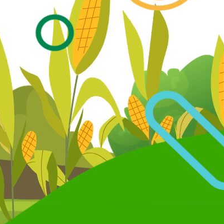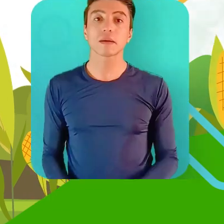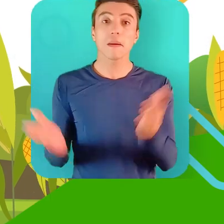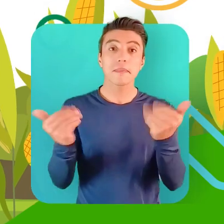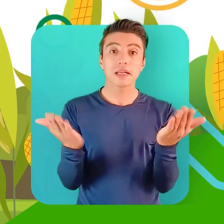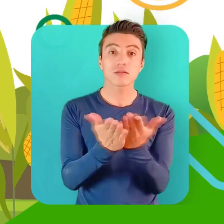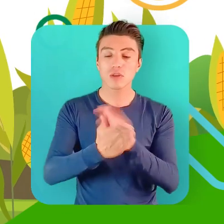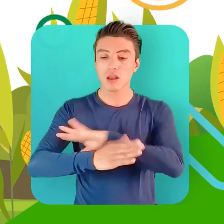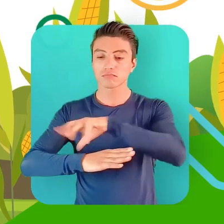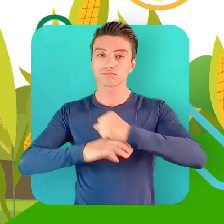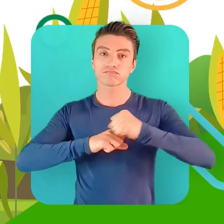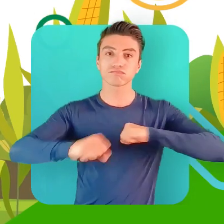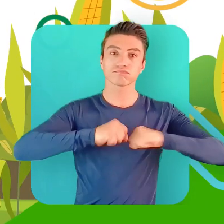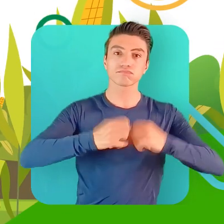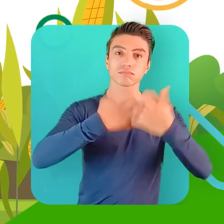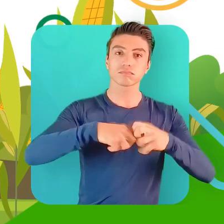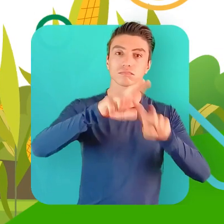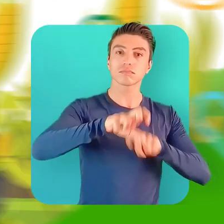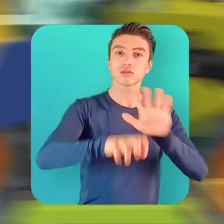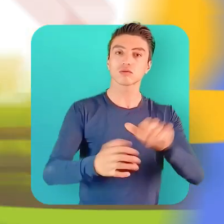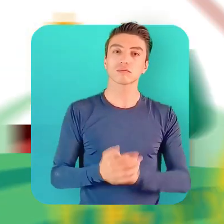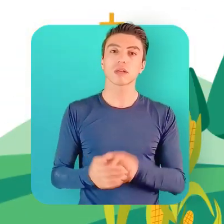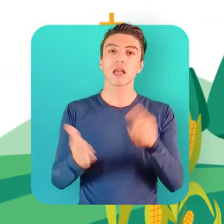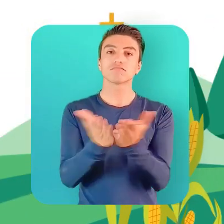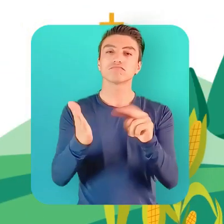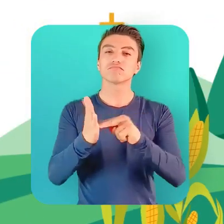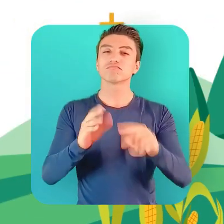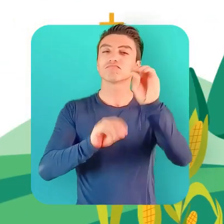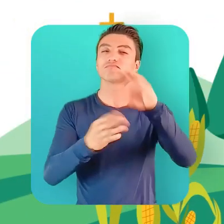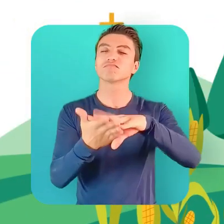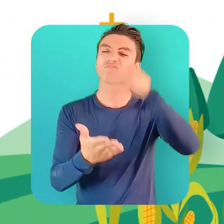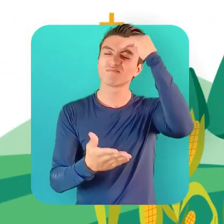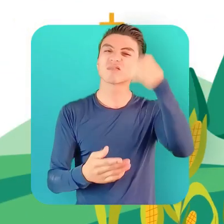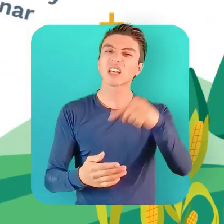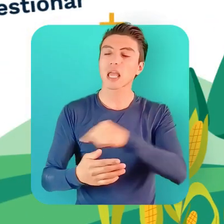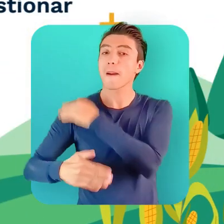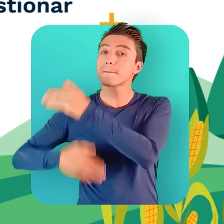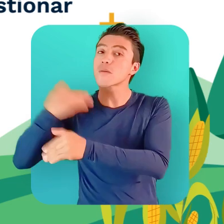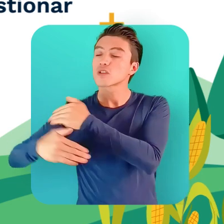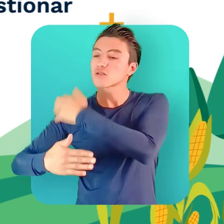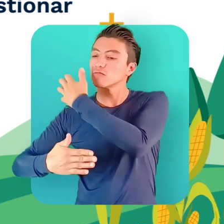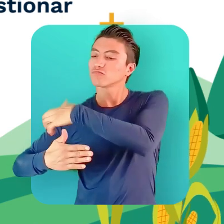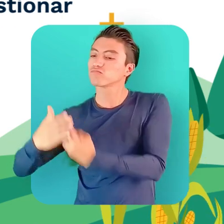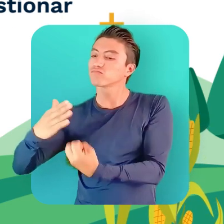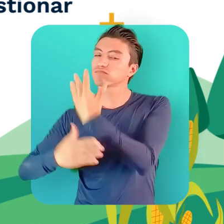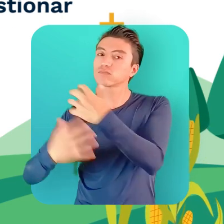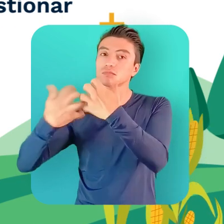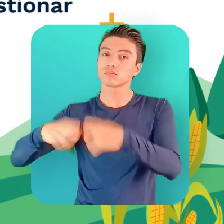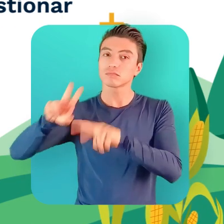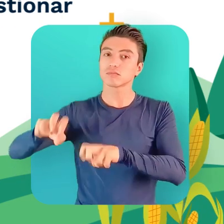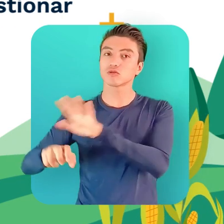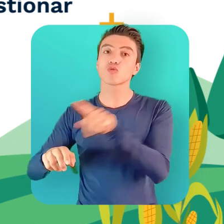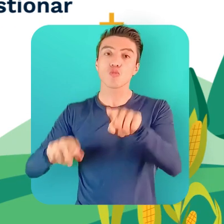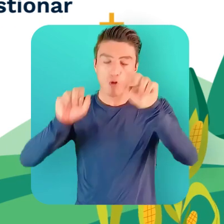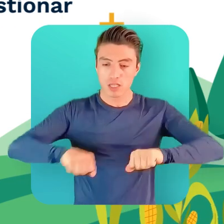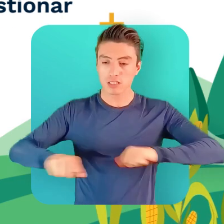Estudia Gestión Agroempresarial. En este programa de formación, aprenderás a administrar y gestionar los procesos